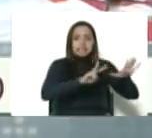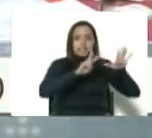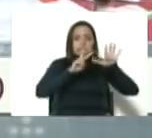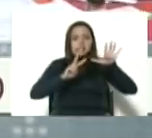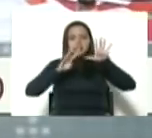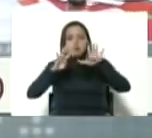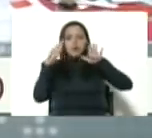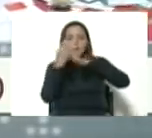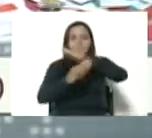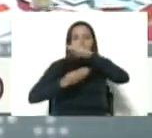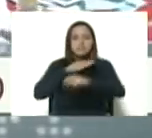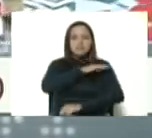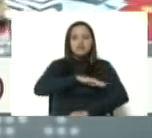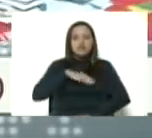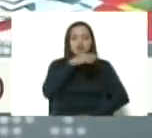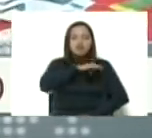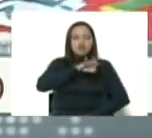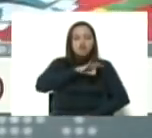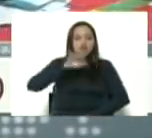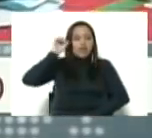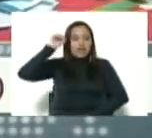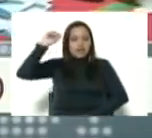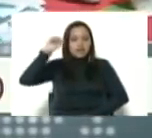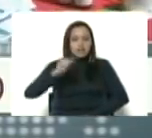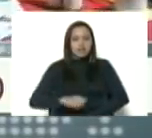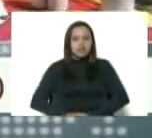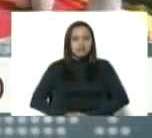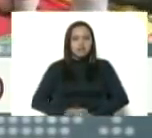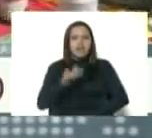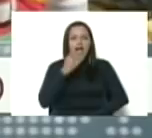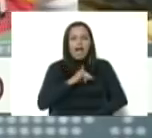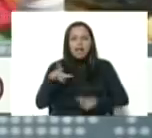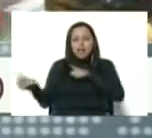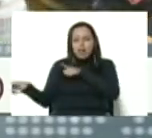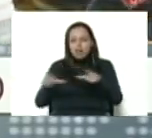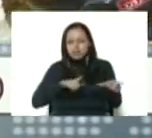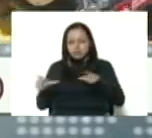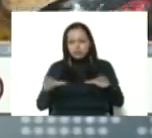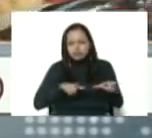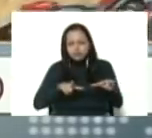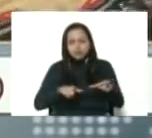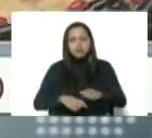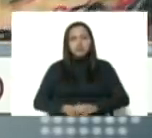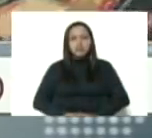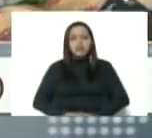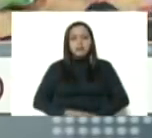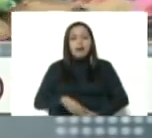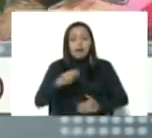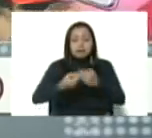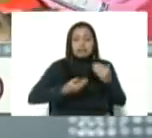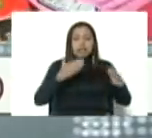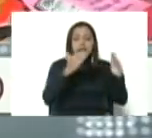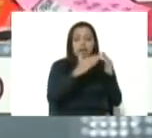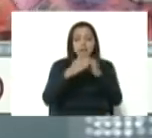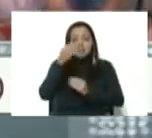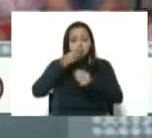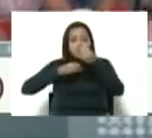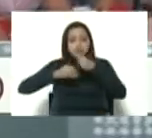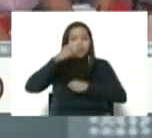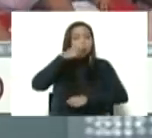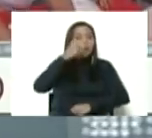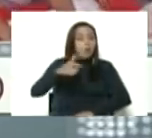bases de misiones socialistas para que queden preparadas para que queden ser casas de alimentación para el pueblo,